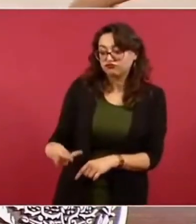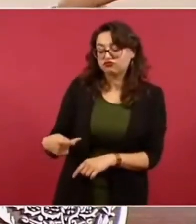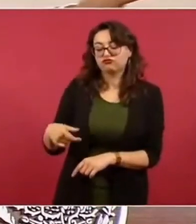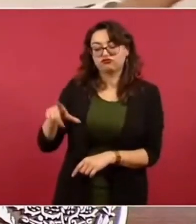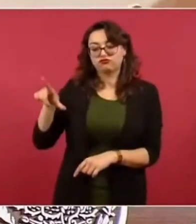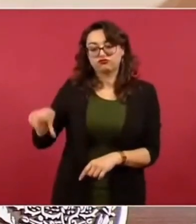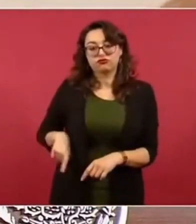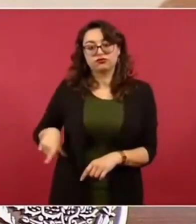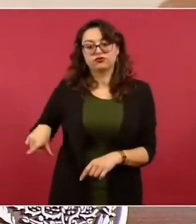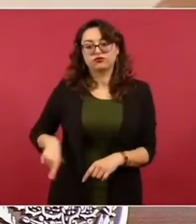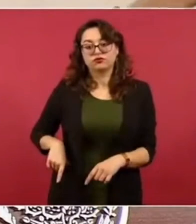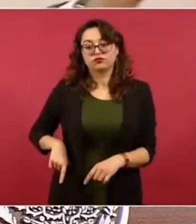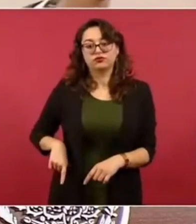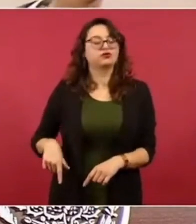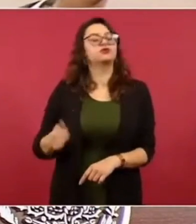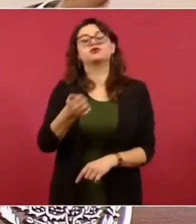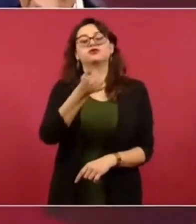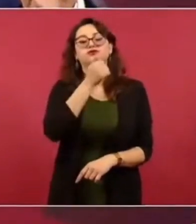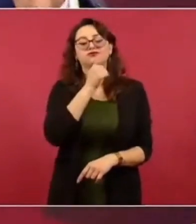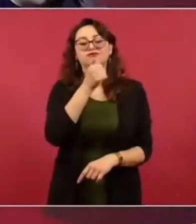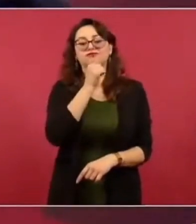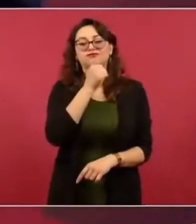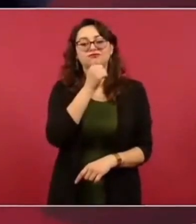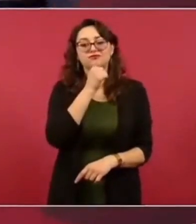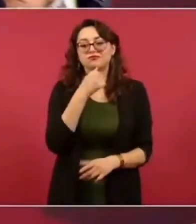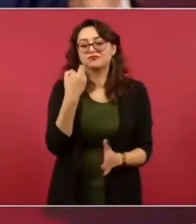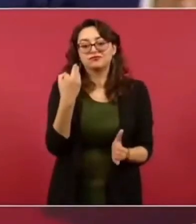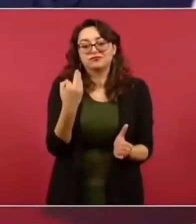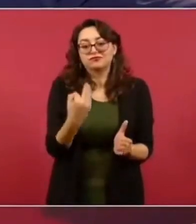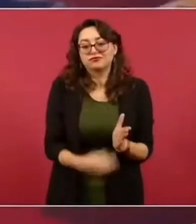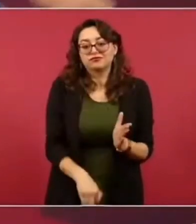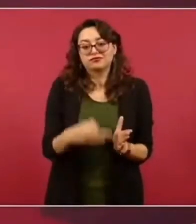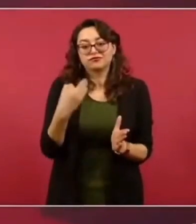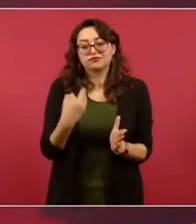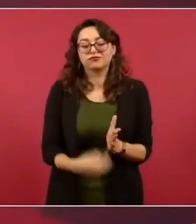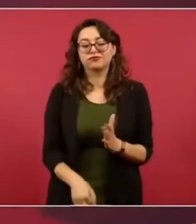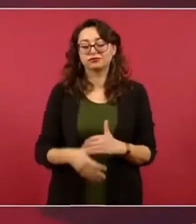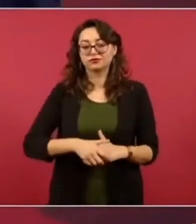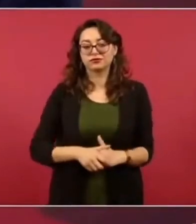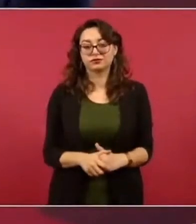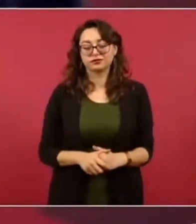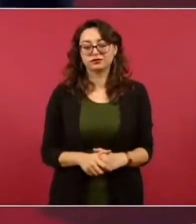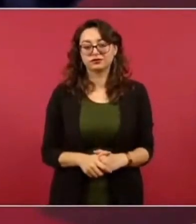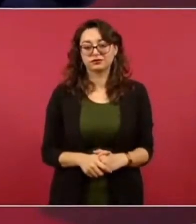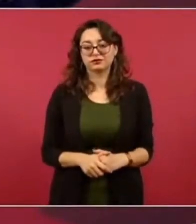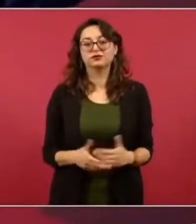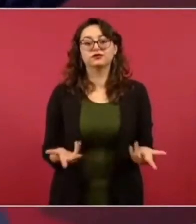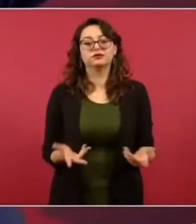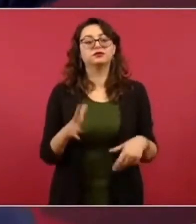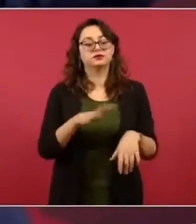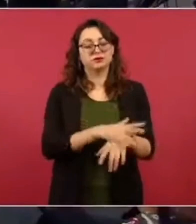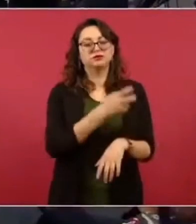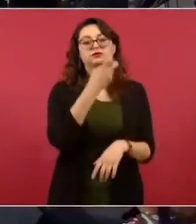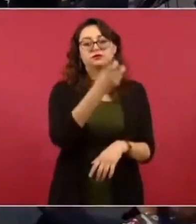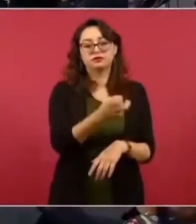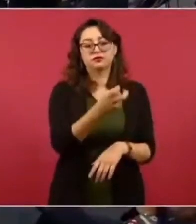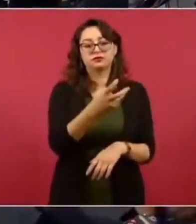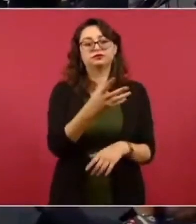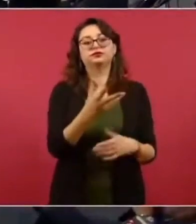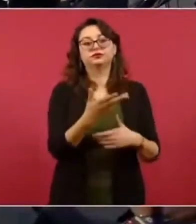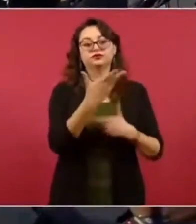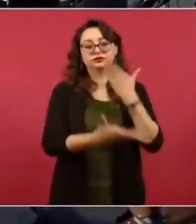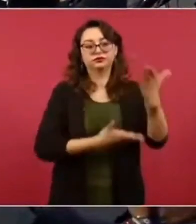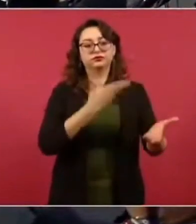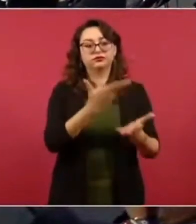por completo a estos servicios privados. Entonces, por eso se hizo esa contratación.